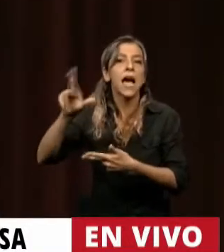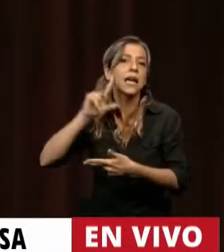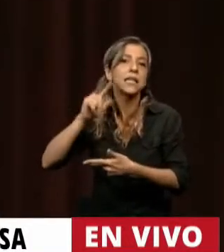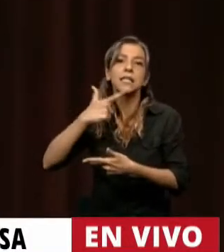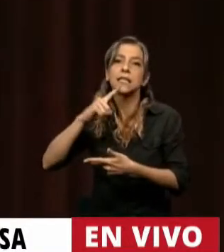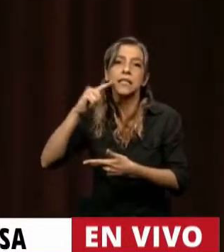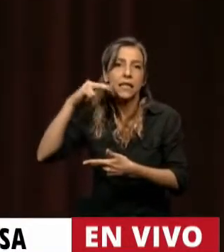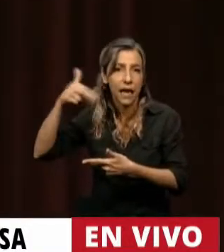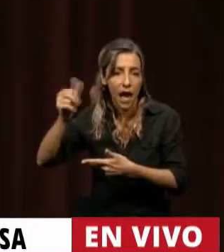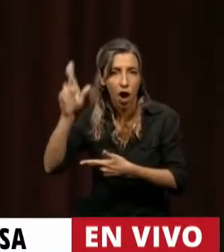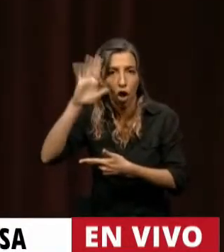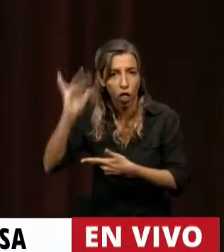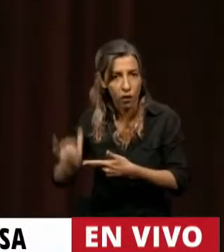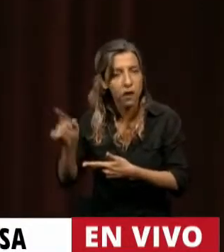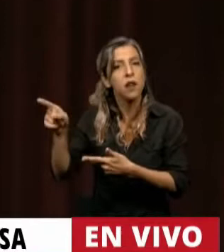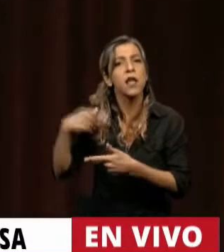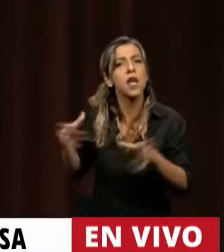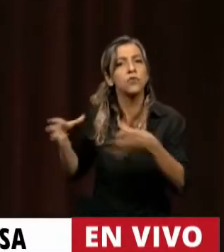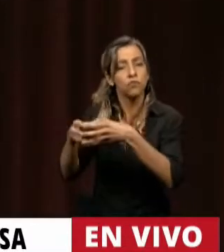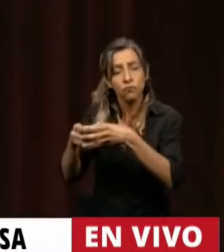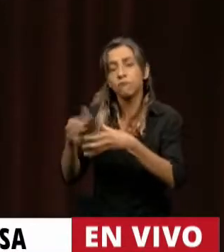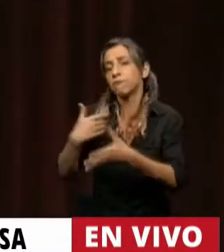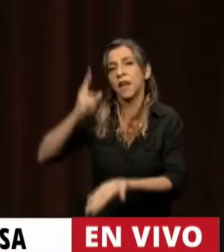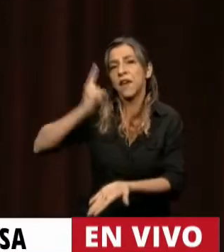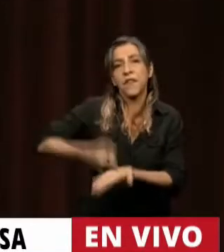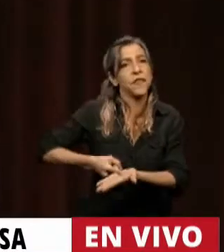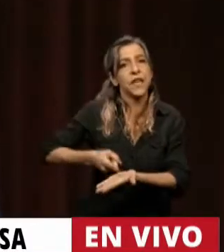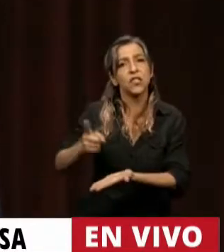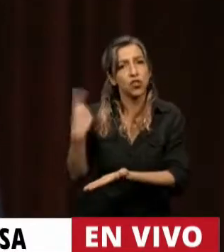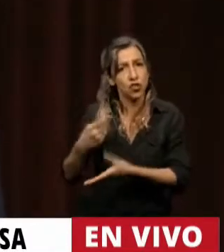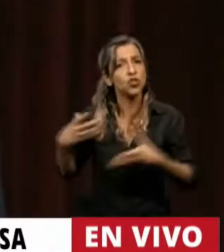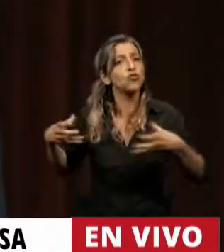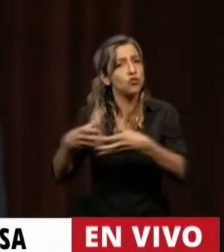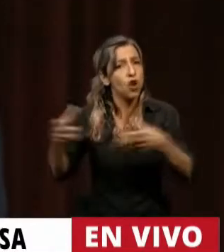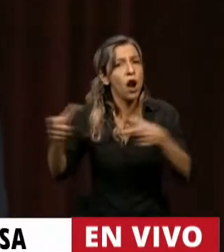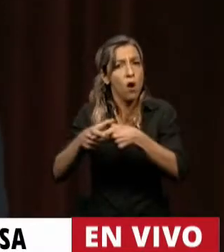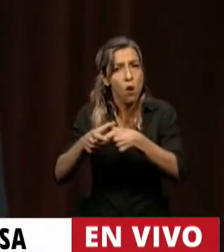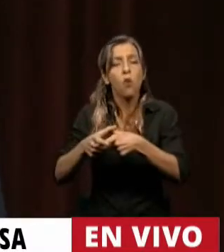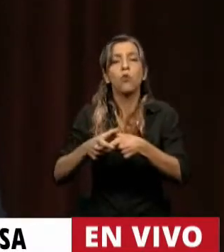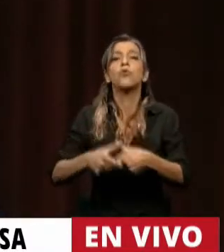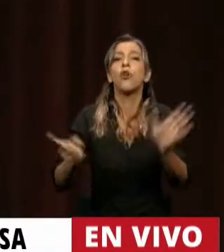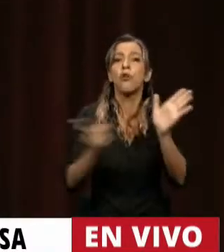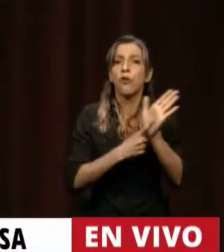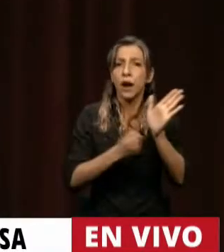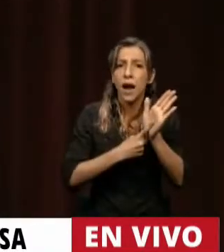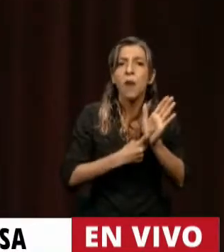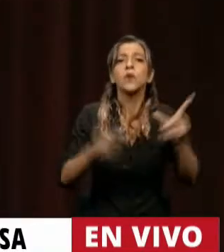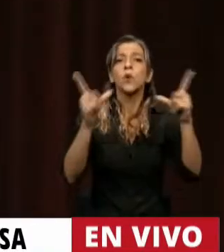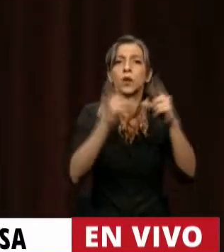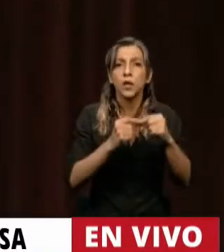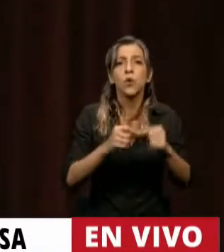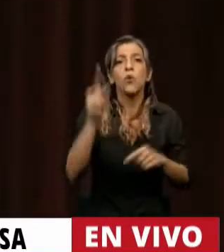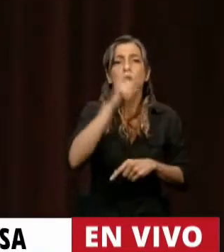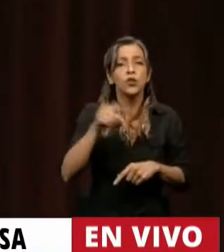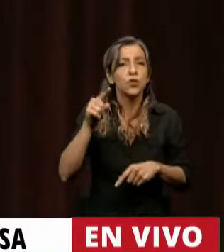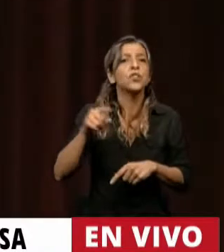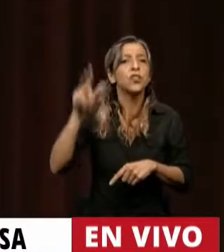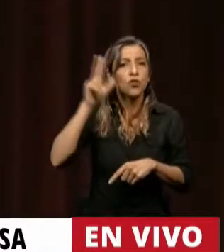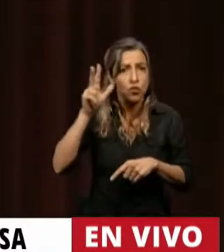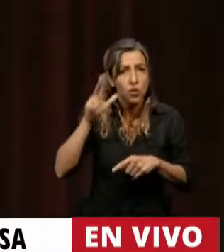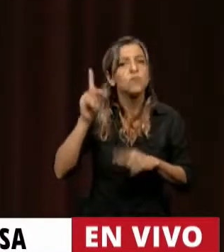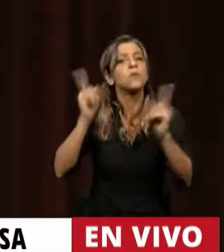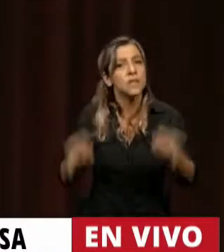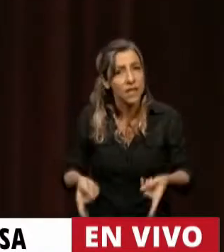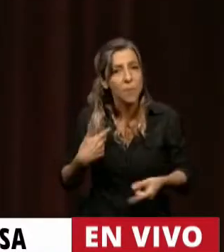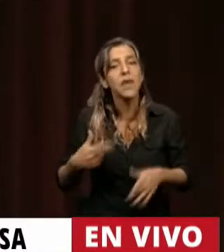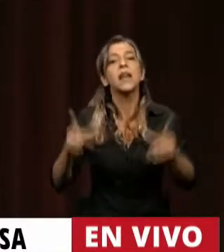tomé la decisión de aplicar el artículo 188 del reglamento pero además el artículo 66 de la constitución